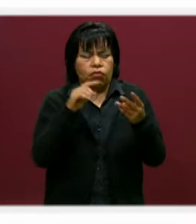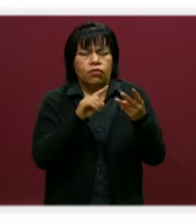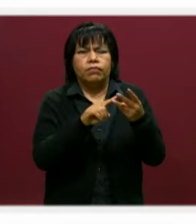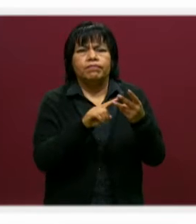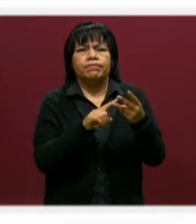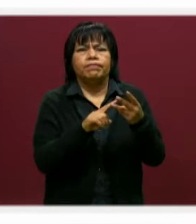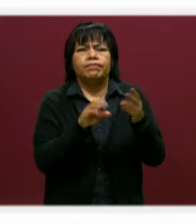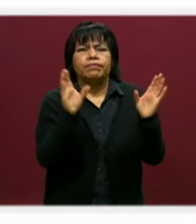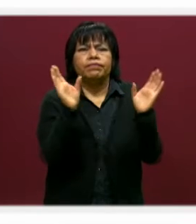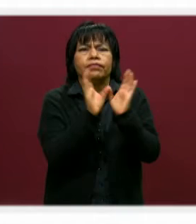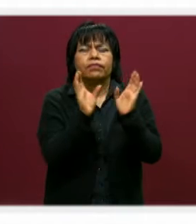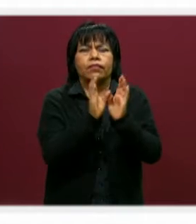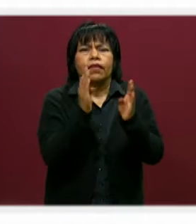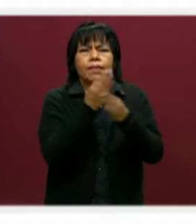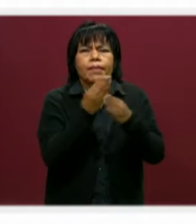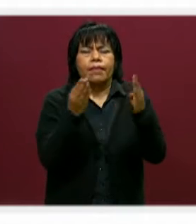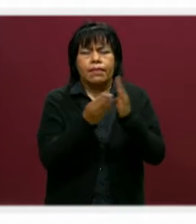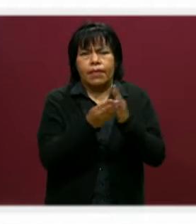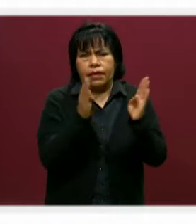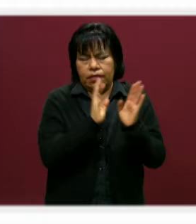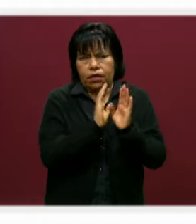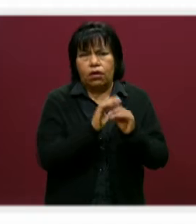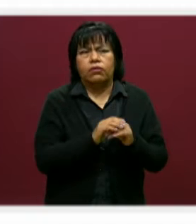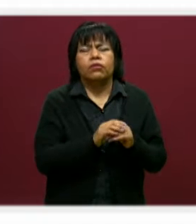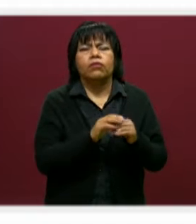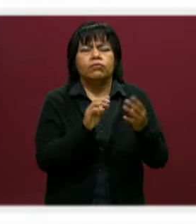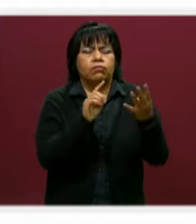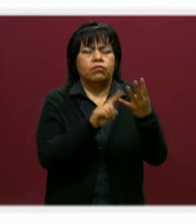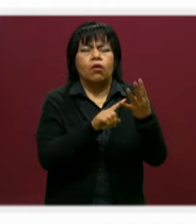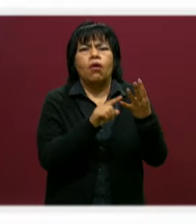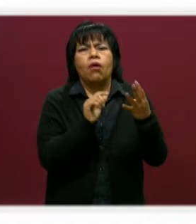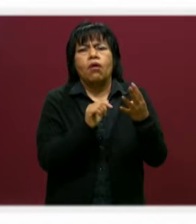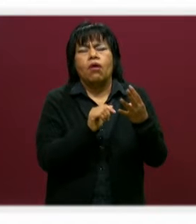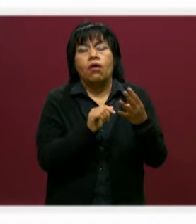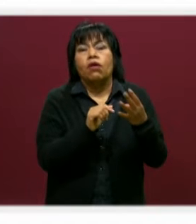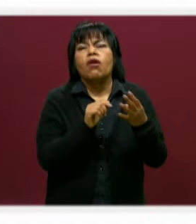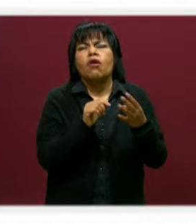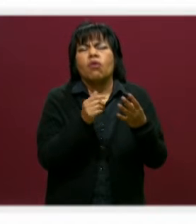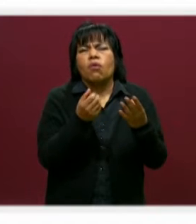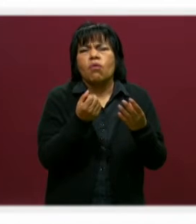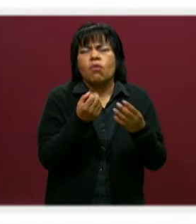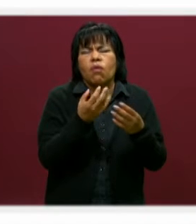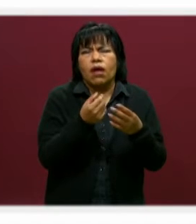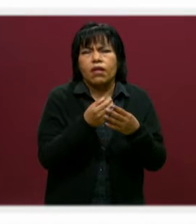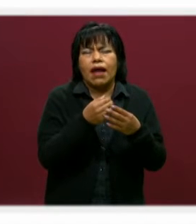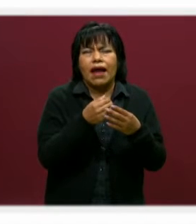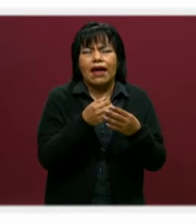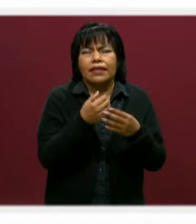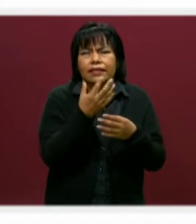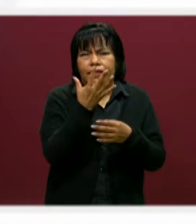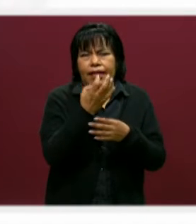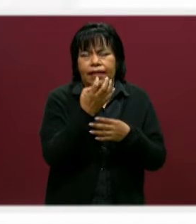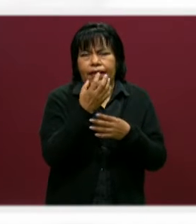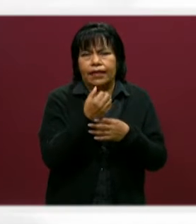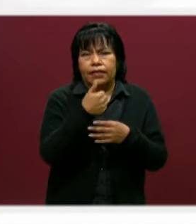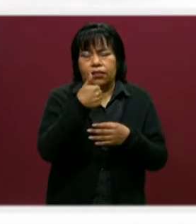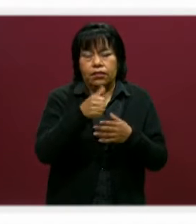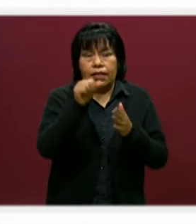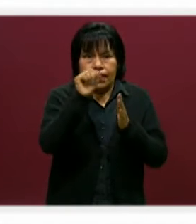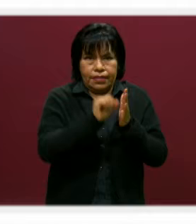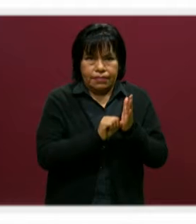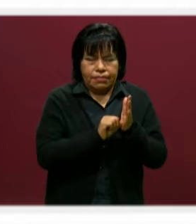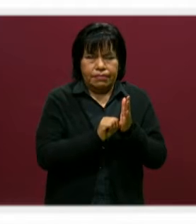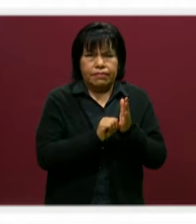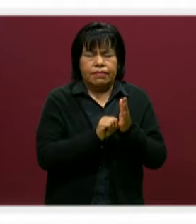bachillerato o constancia de estudios y o equivalente con calificaciones hasta el quinto semestre, así